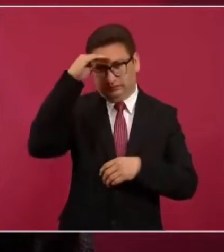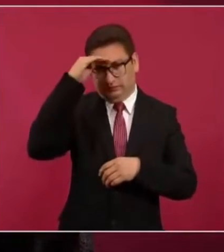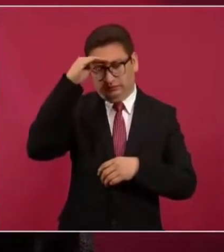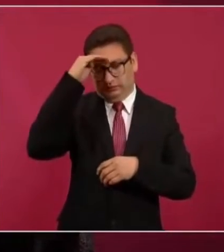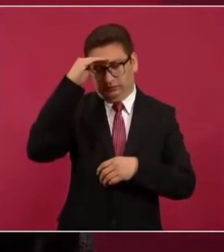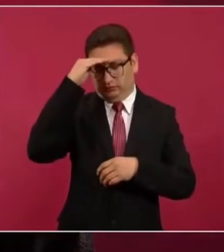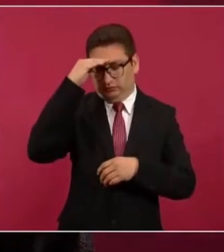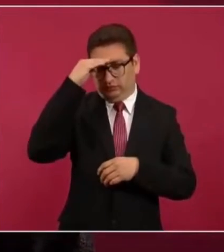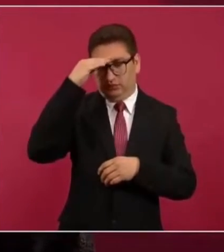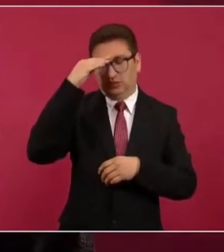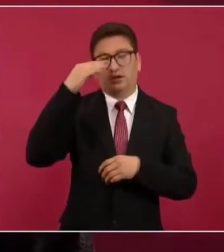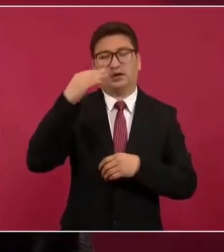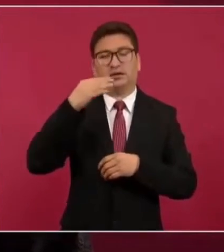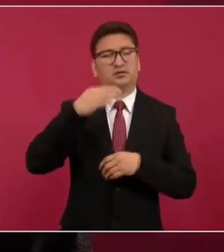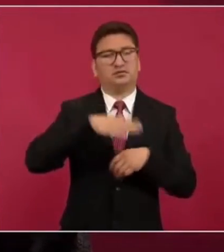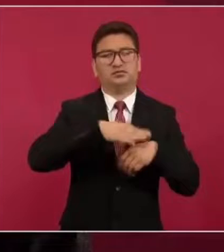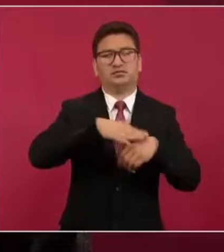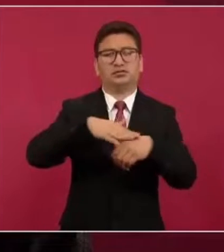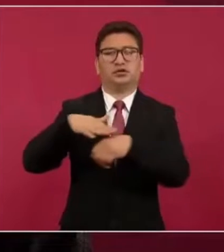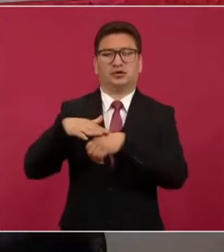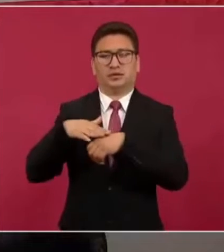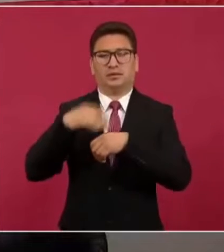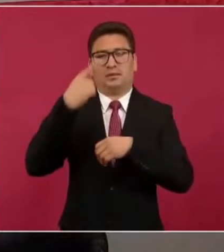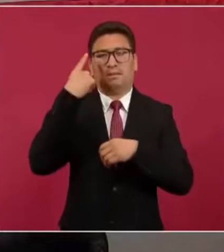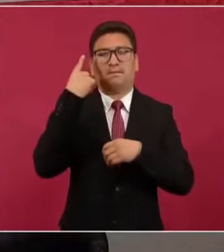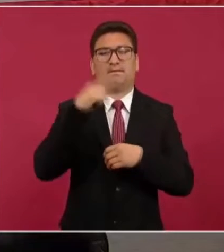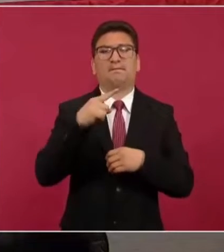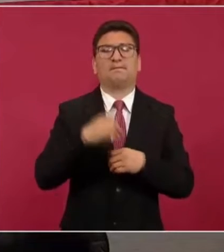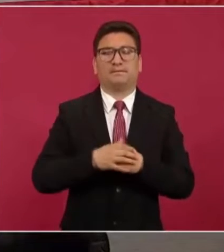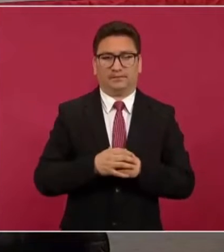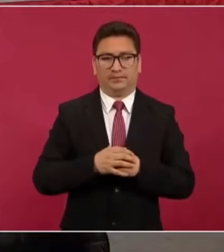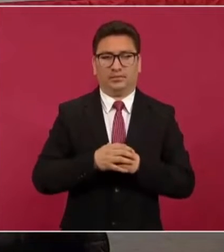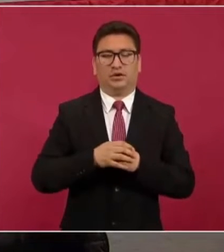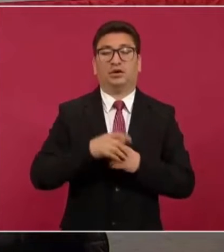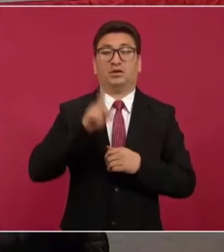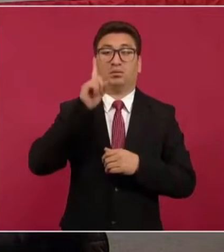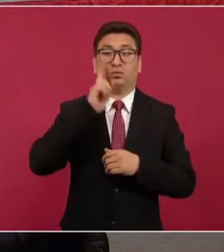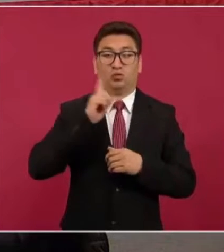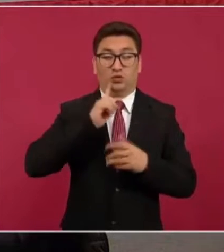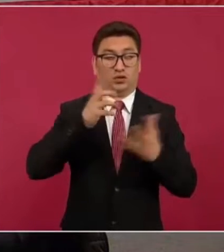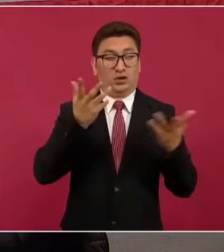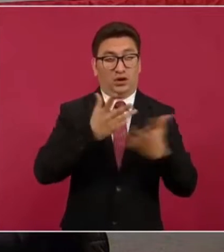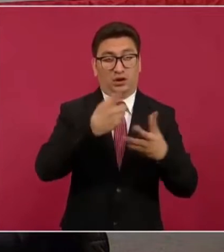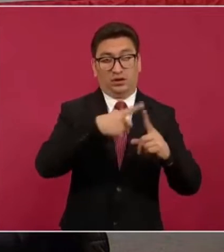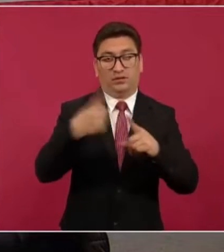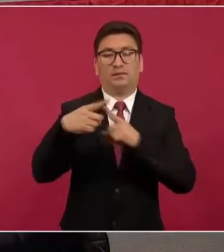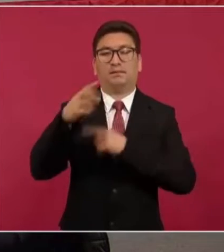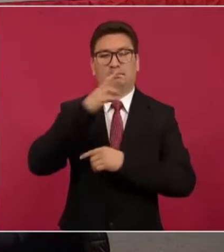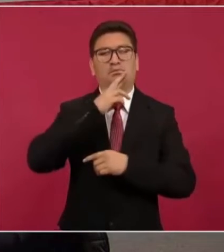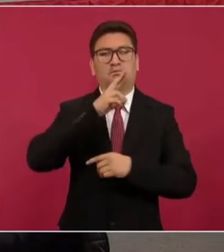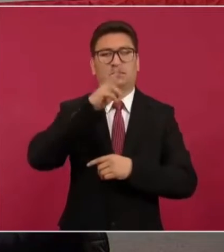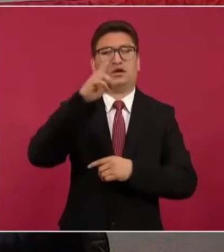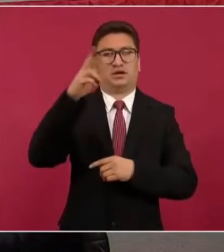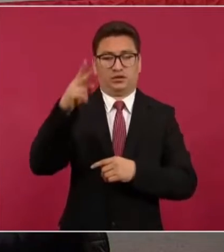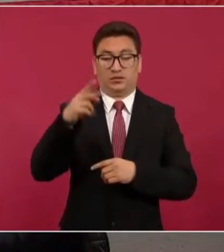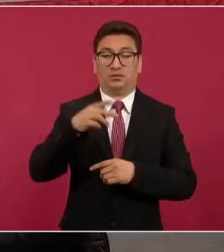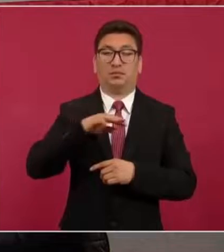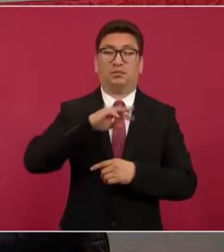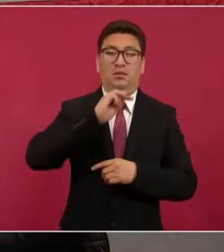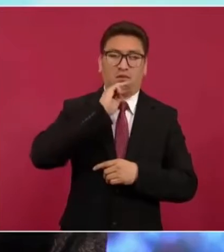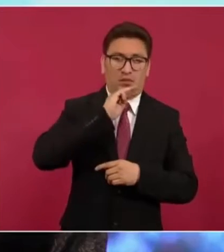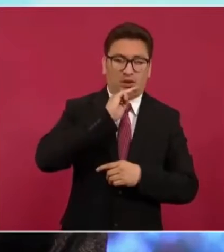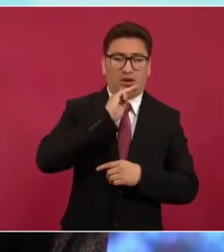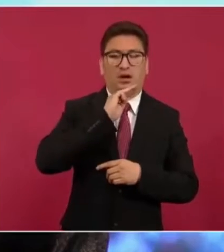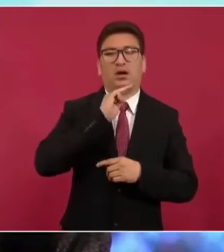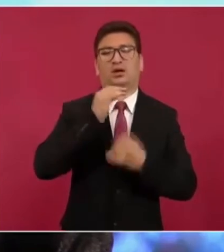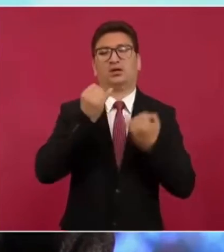de convocatoria para mejorar todo lo que hacen las mujeres, no solamente como madres de familia, sino